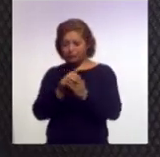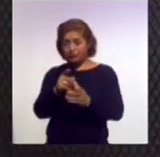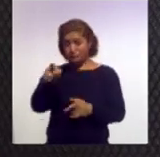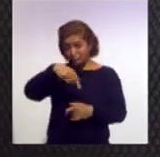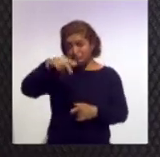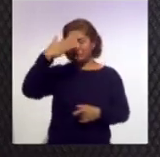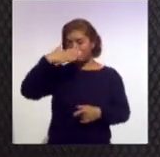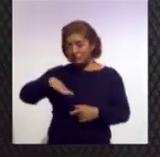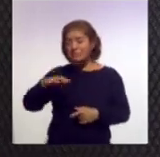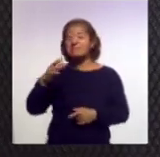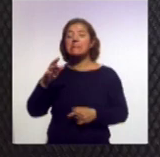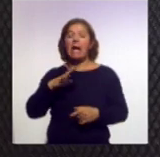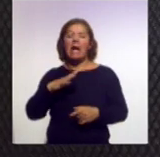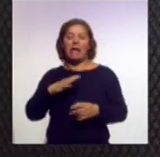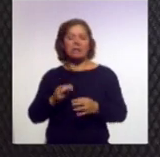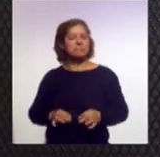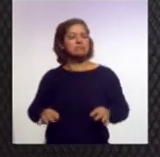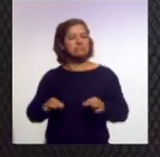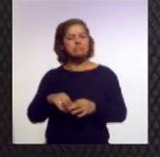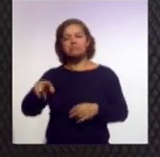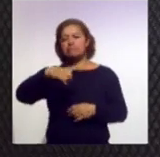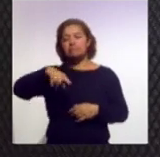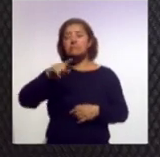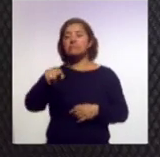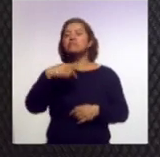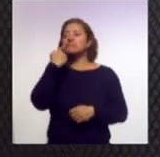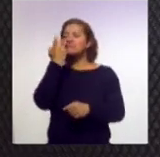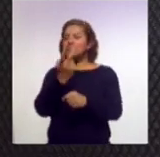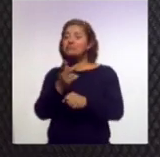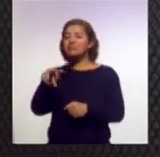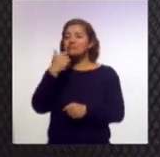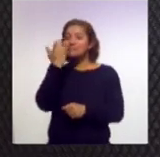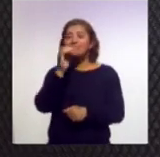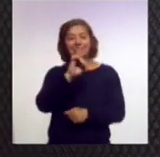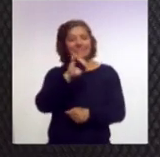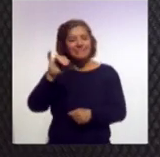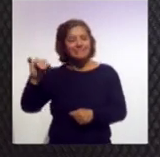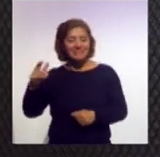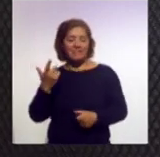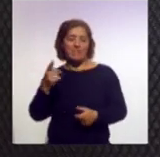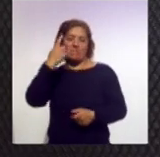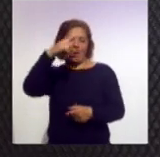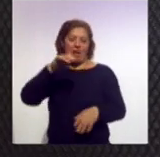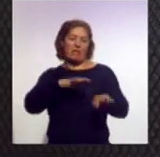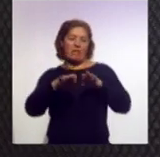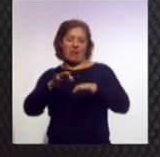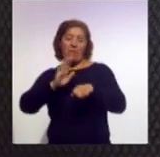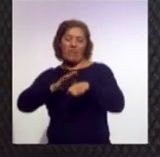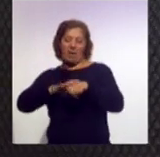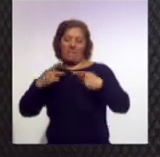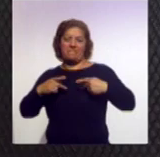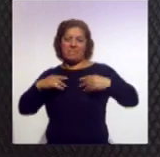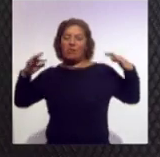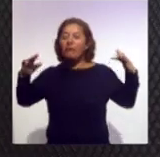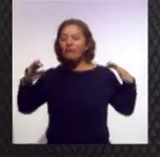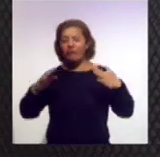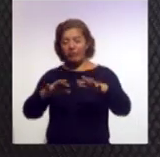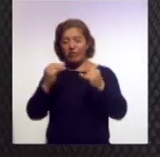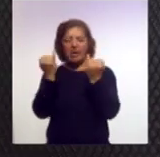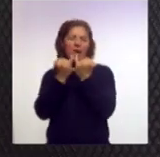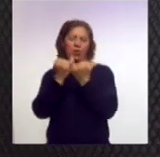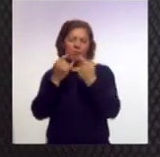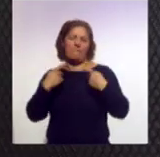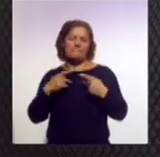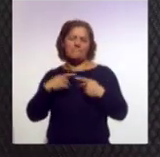trecho que caminar muy importante, pero creo que hay voluntad tanto del empresariado como del sector público de los municipios y también de la sociedad que hay que